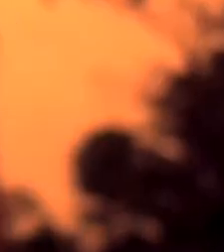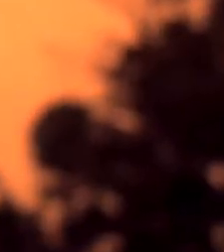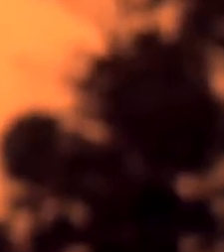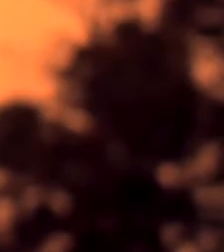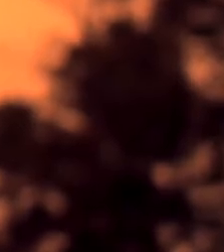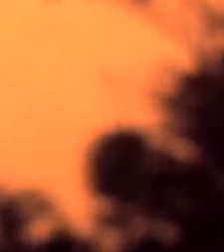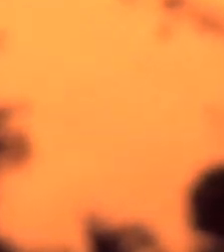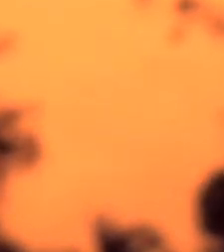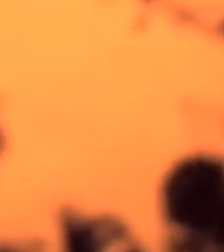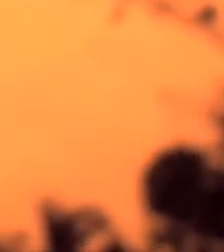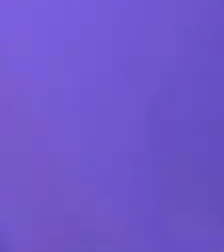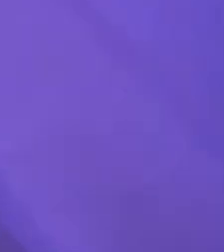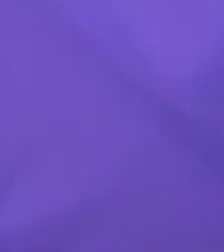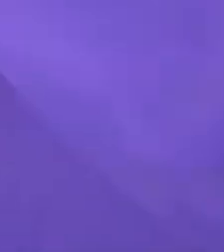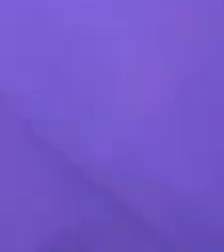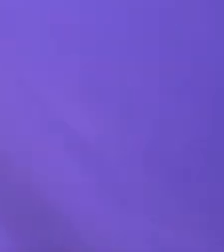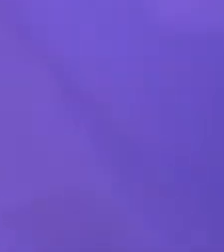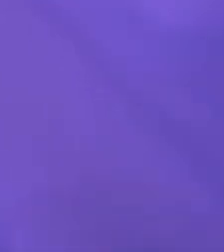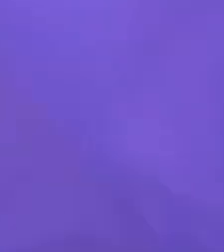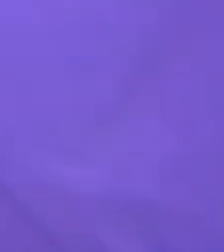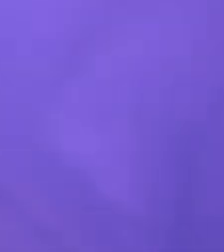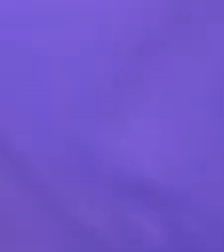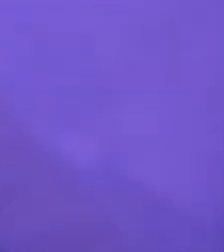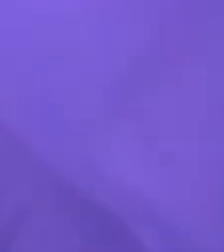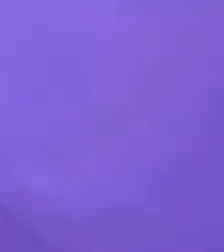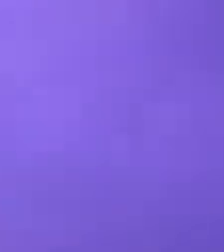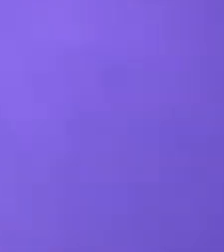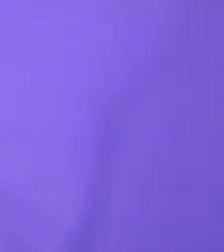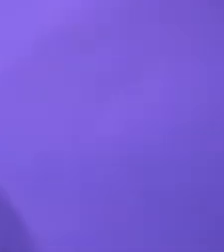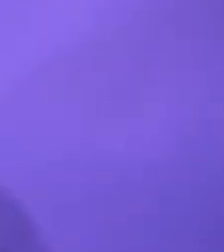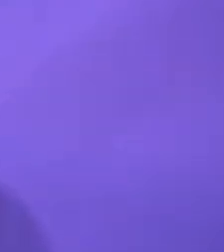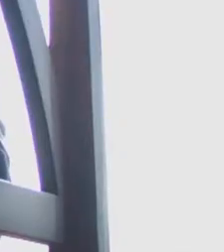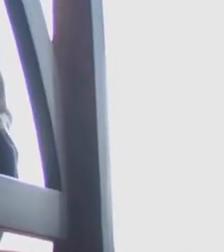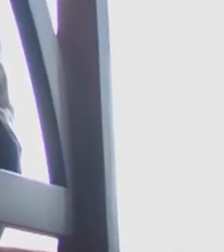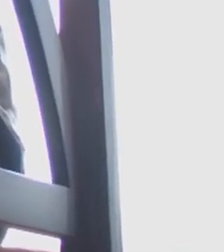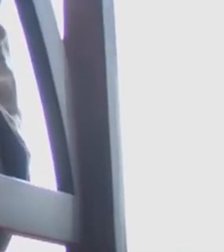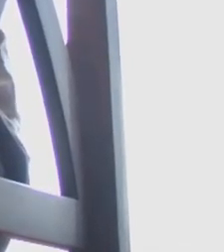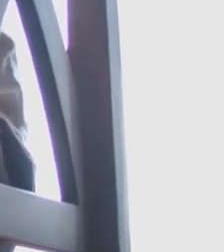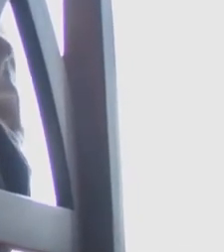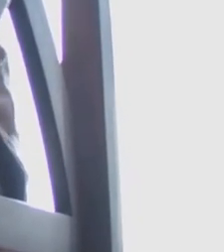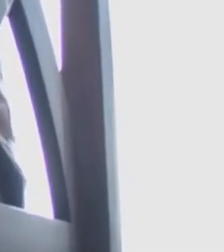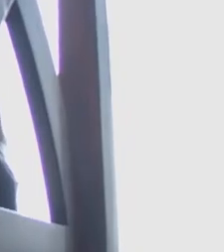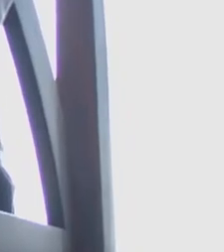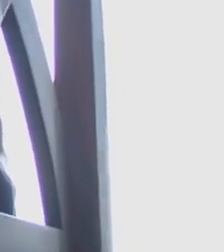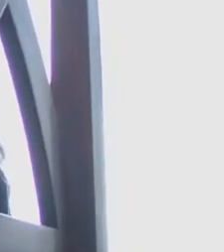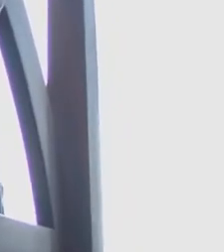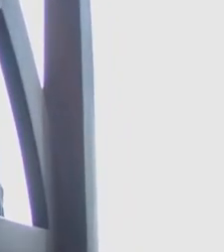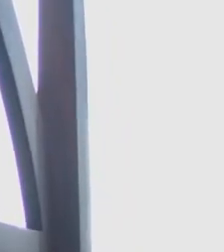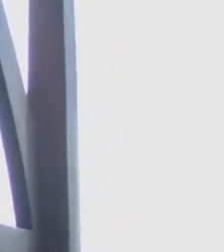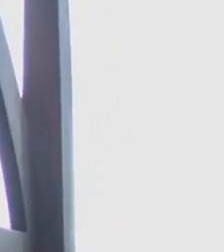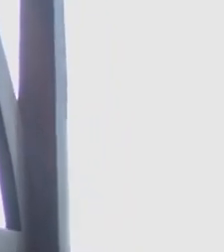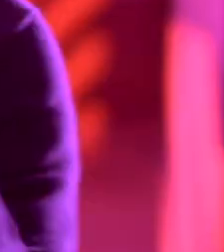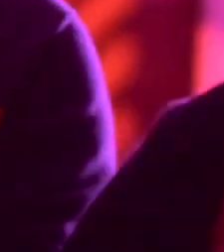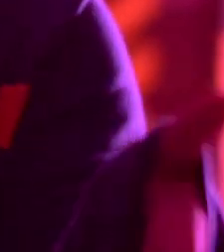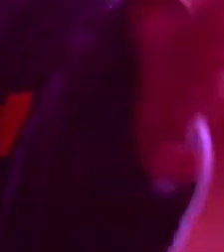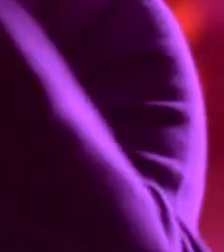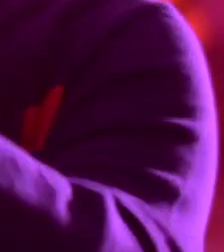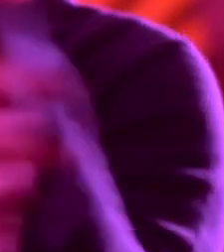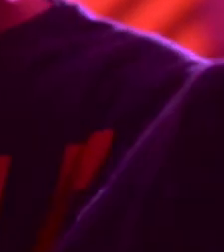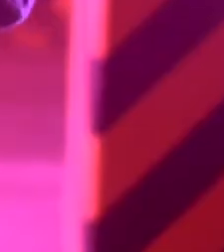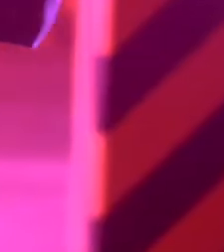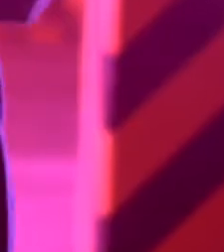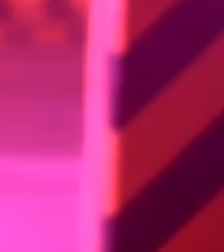entremez. Al estrés, incienso. Haciendo del encierro un arte y pintando un lienzo. Lavando de manos constante, un poco toc.